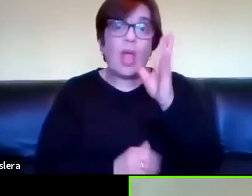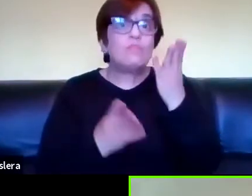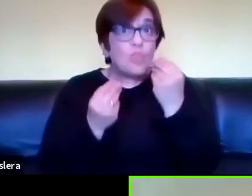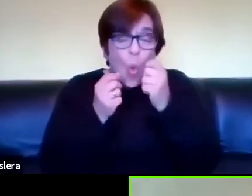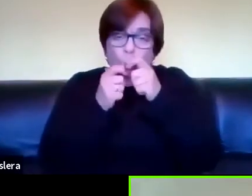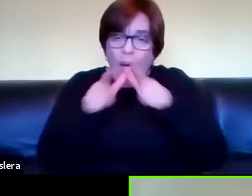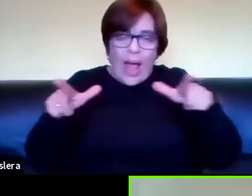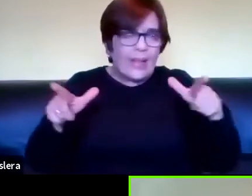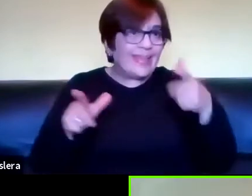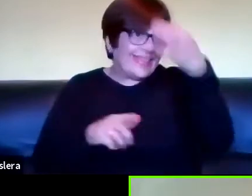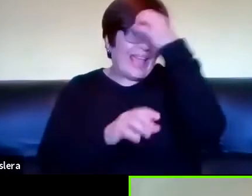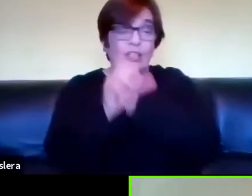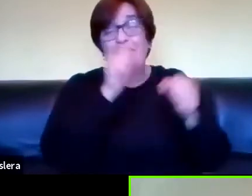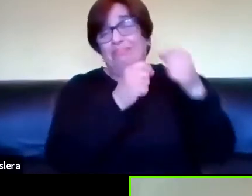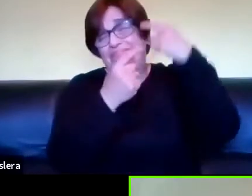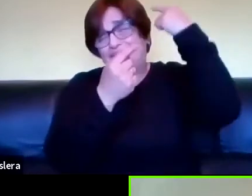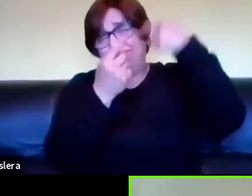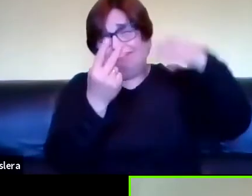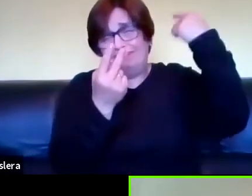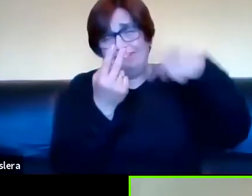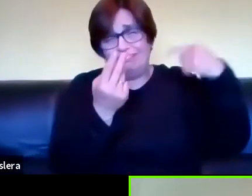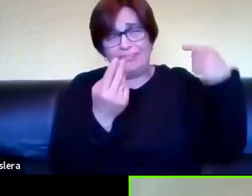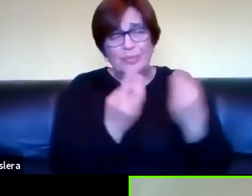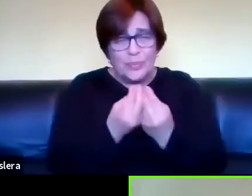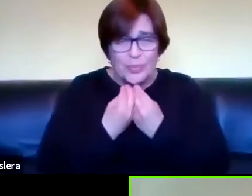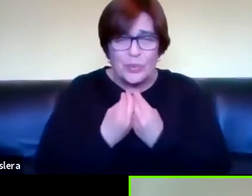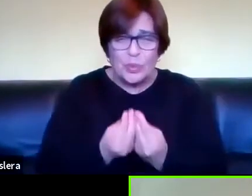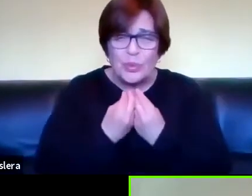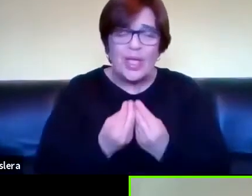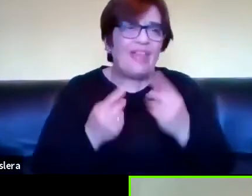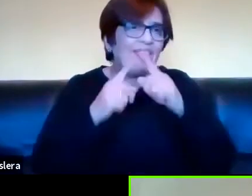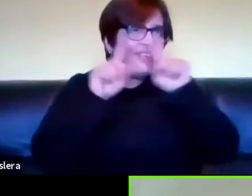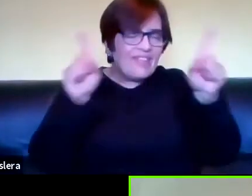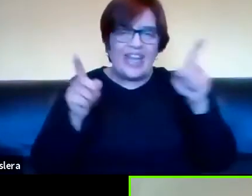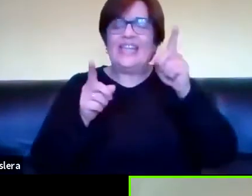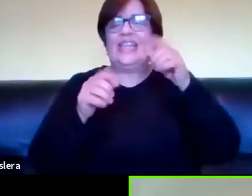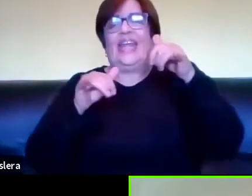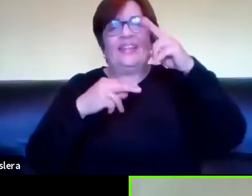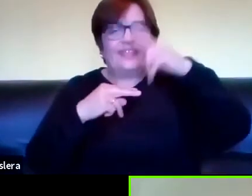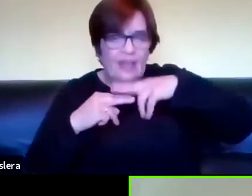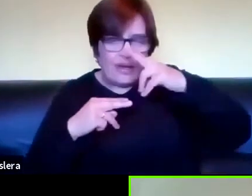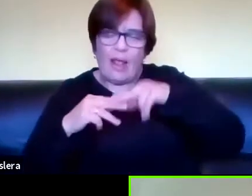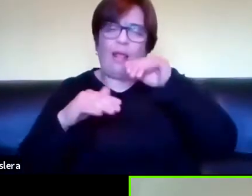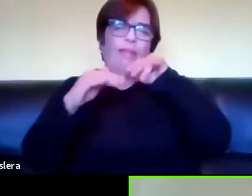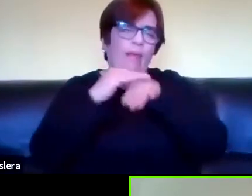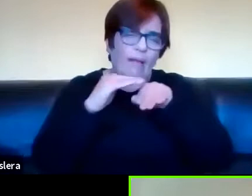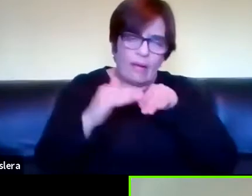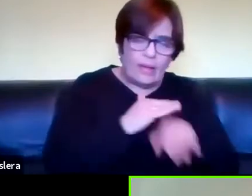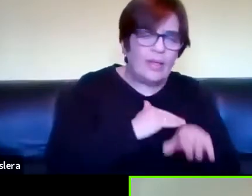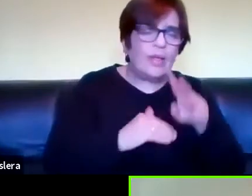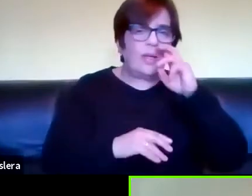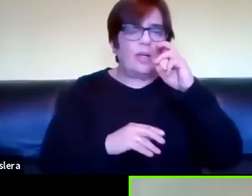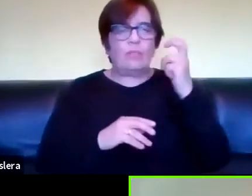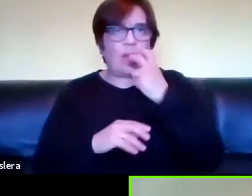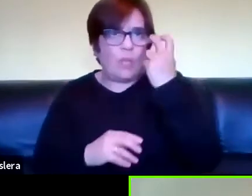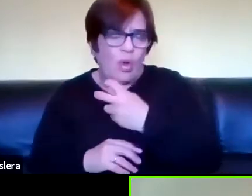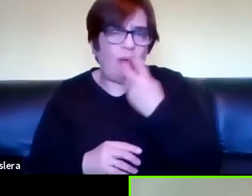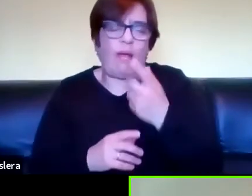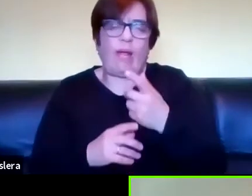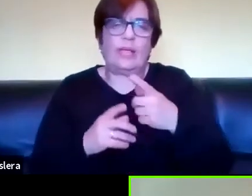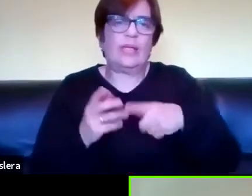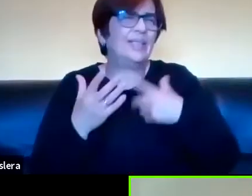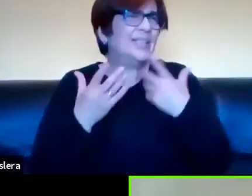pluritecnológico porque hay muchas tecnologías en juego hay tecnologías de internet tecnologías de archivo tecnologías de búsqueda hay